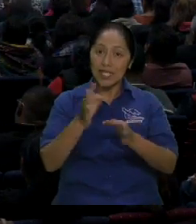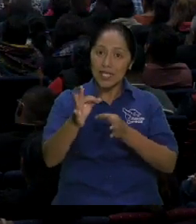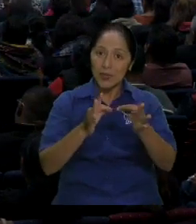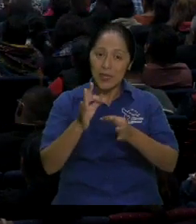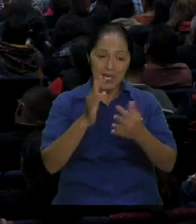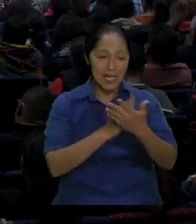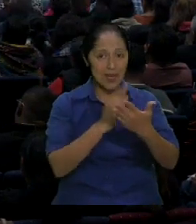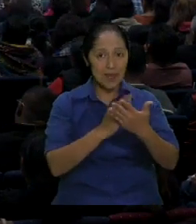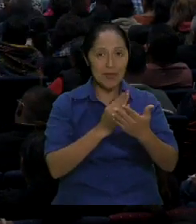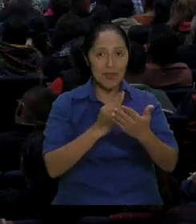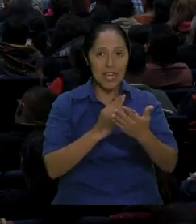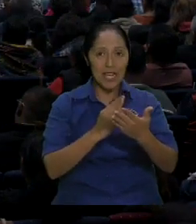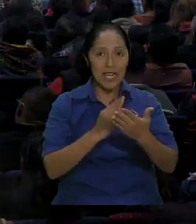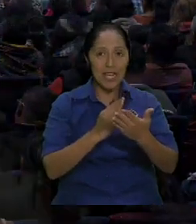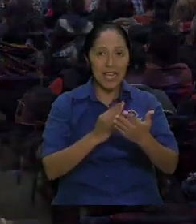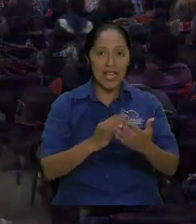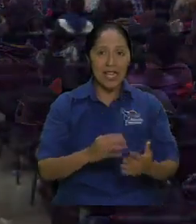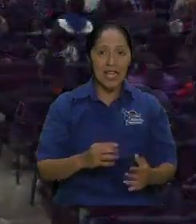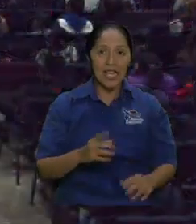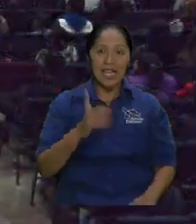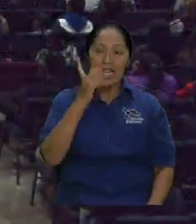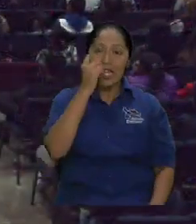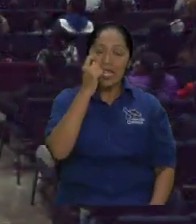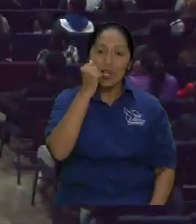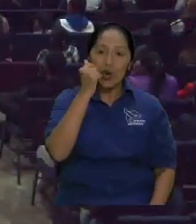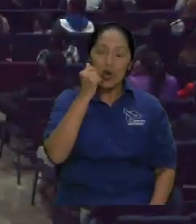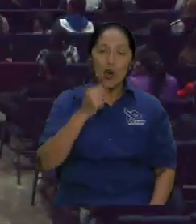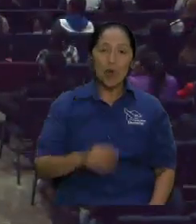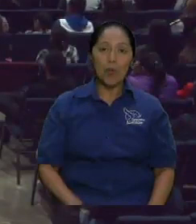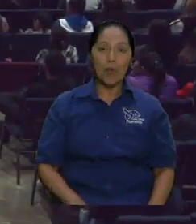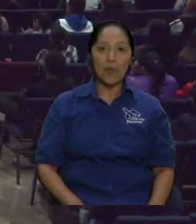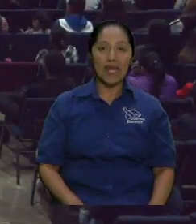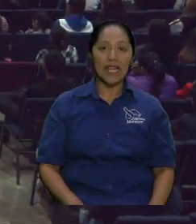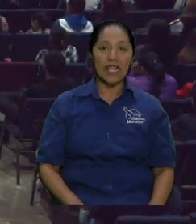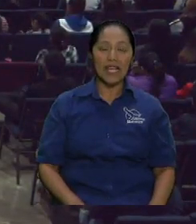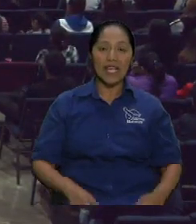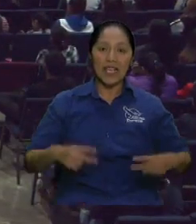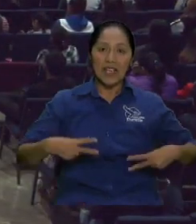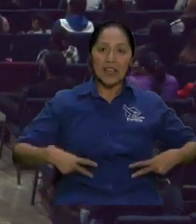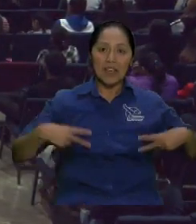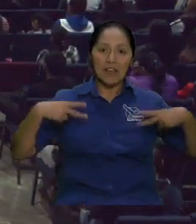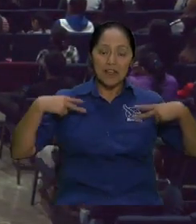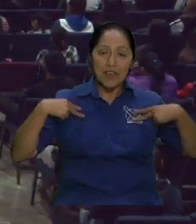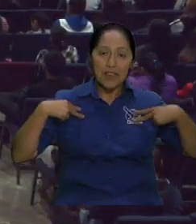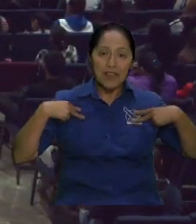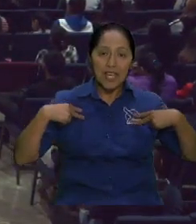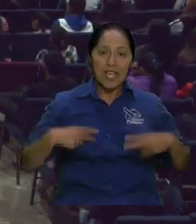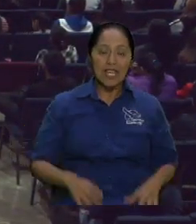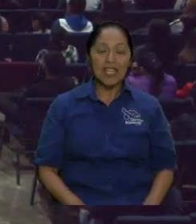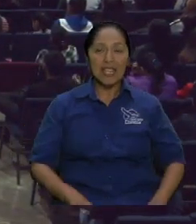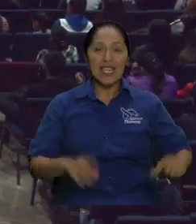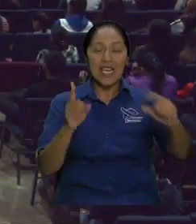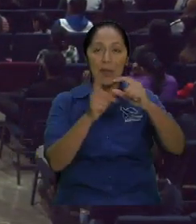sino de todo ruaj, de todo ruaj, todo lo que sale, incluyendo la palabra.